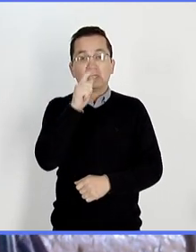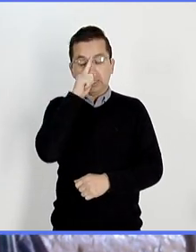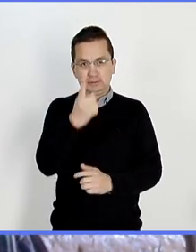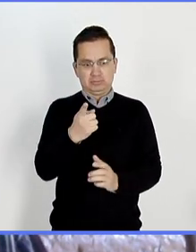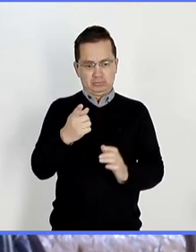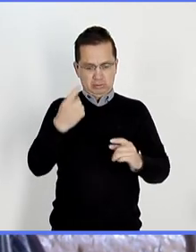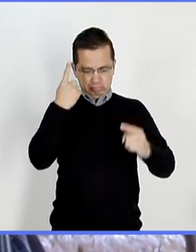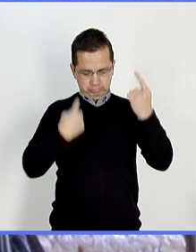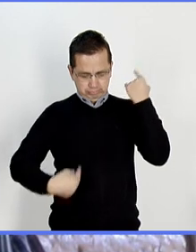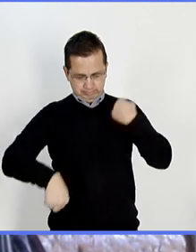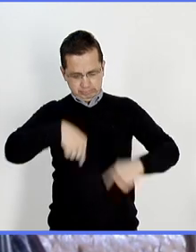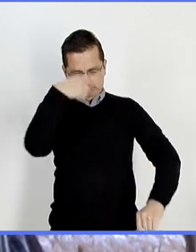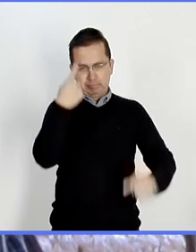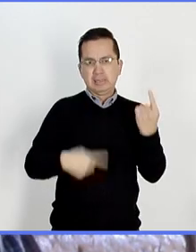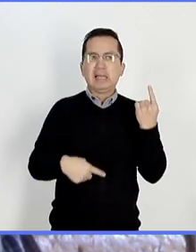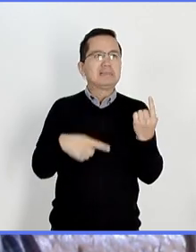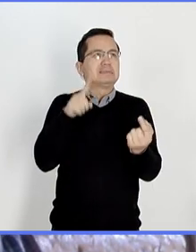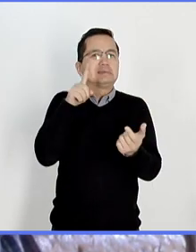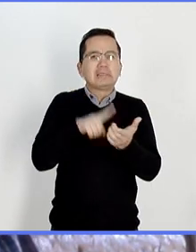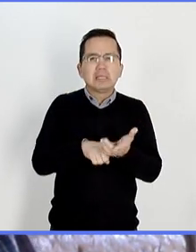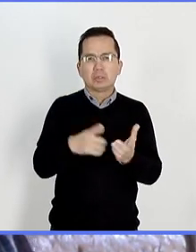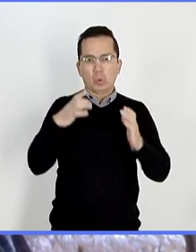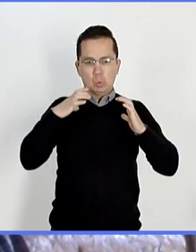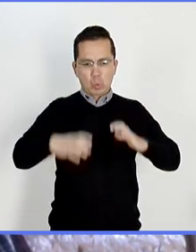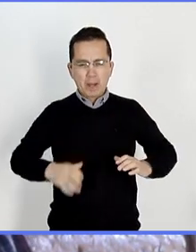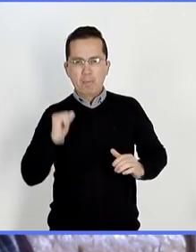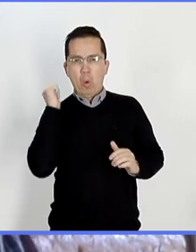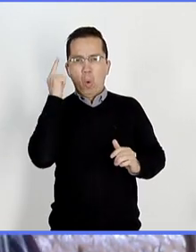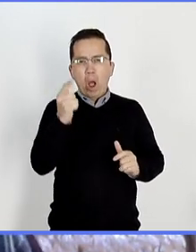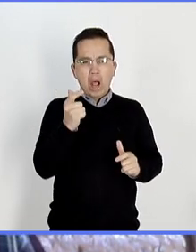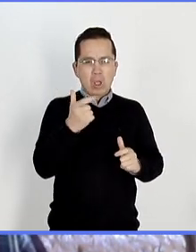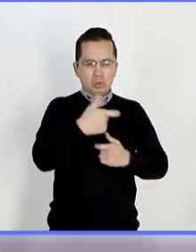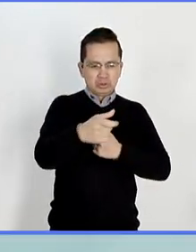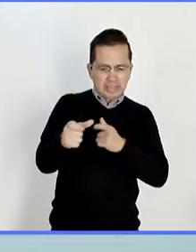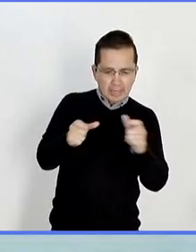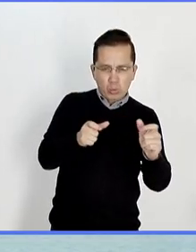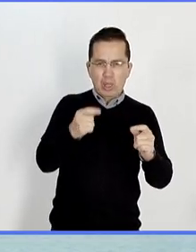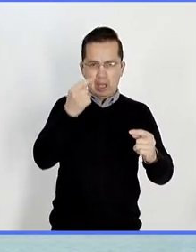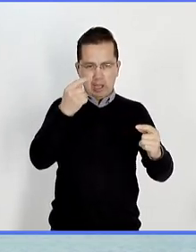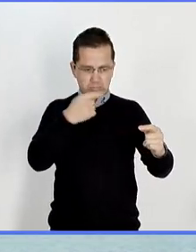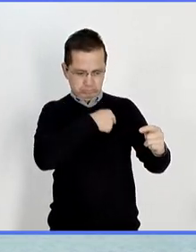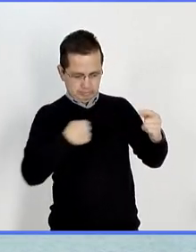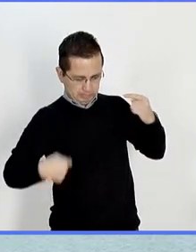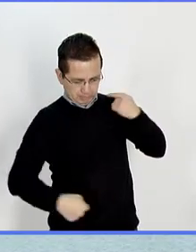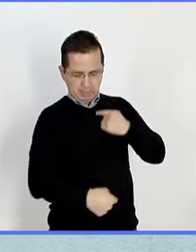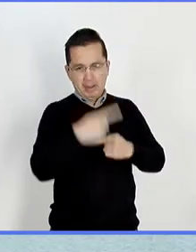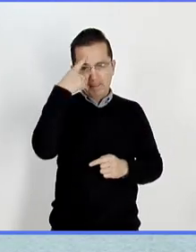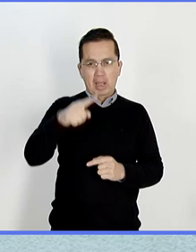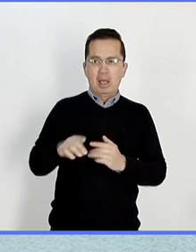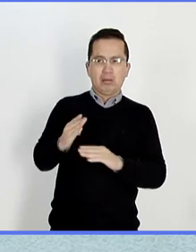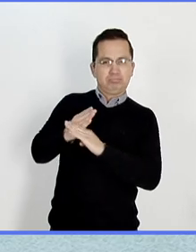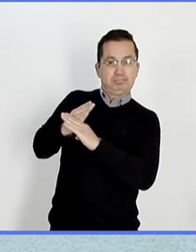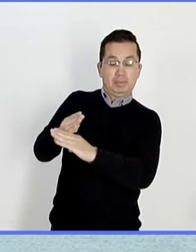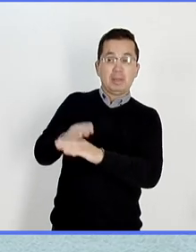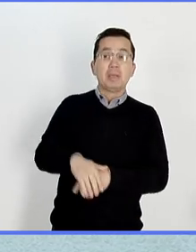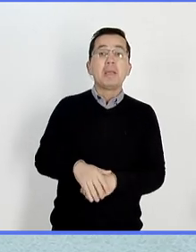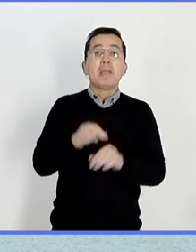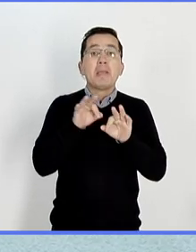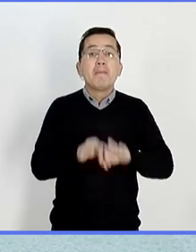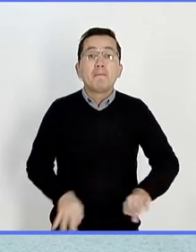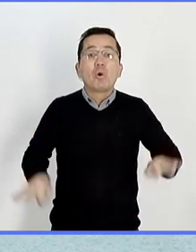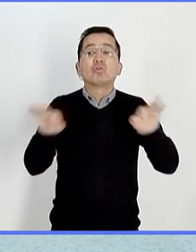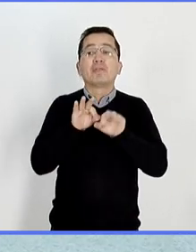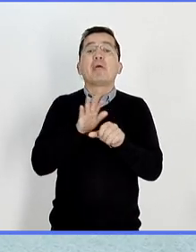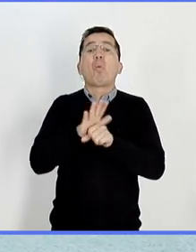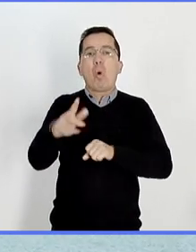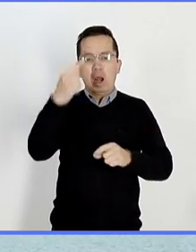serie de órganos y células especializados con una función en común. Los principales órganos que forman el